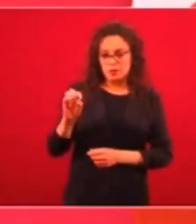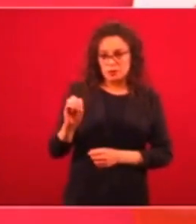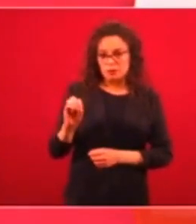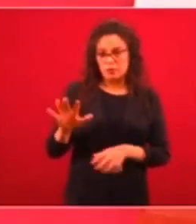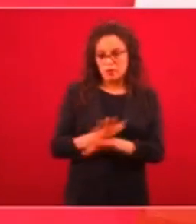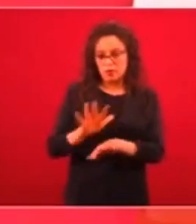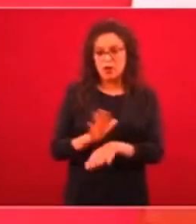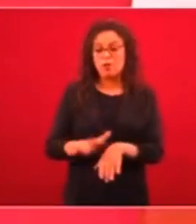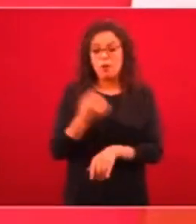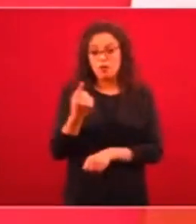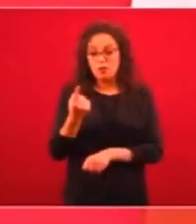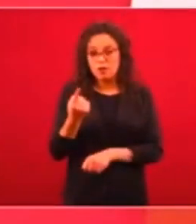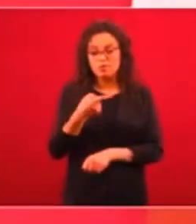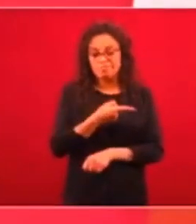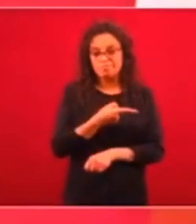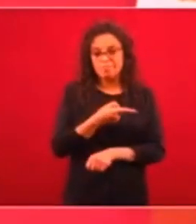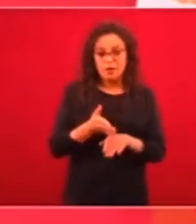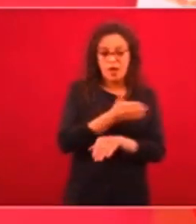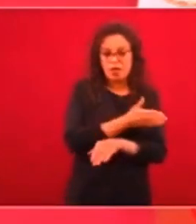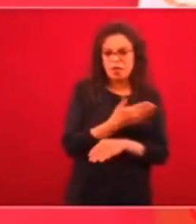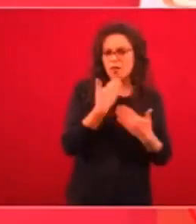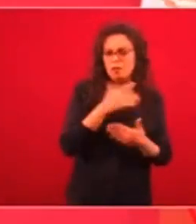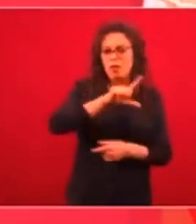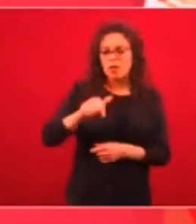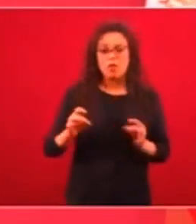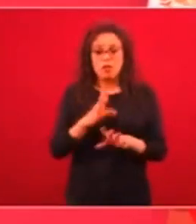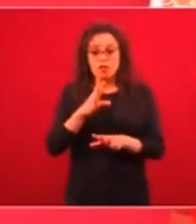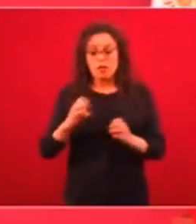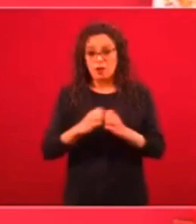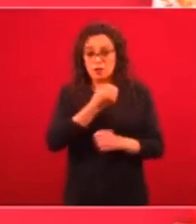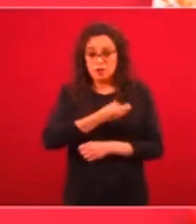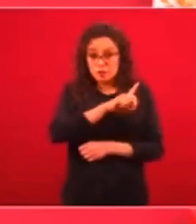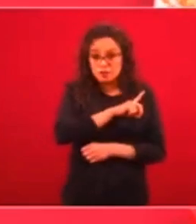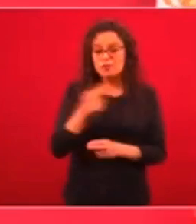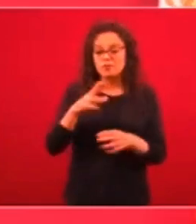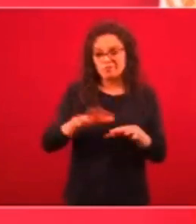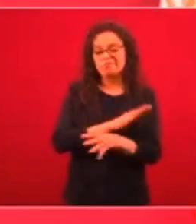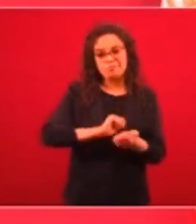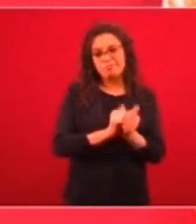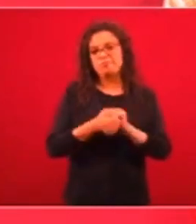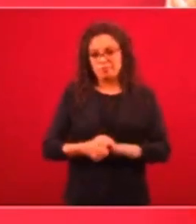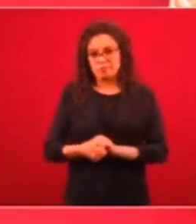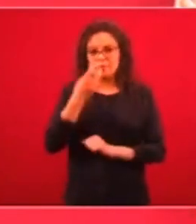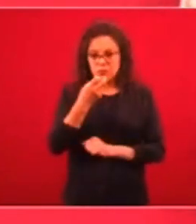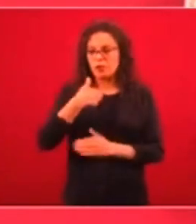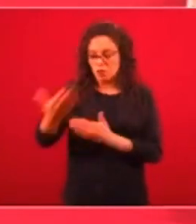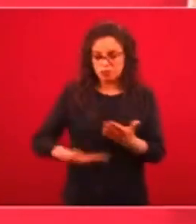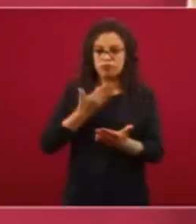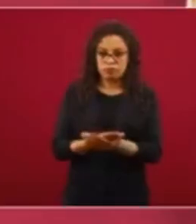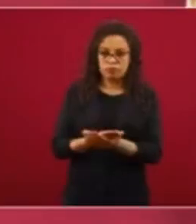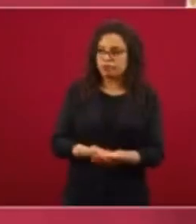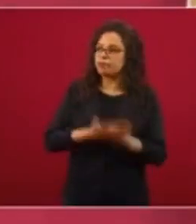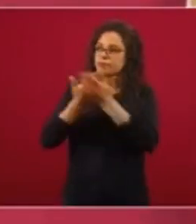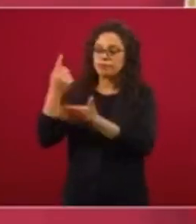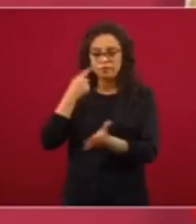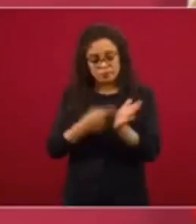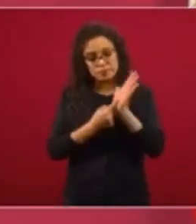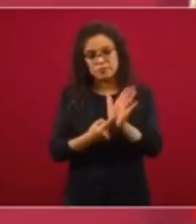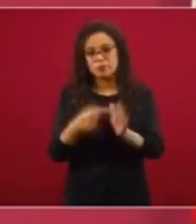y enviarles a ellos la propuesta que se va a aplicar.